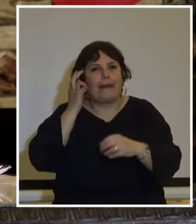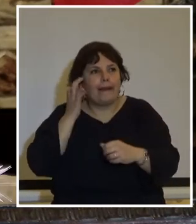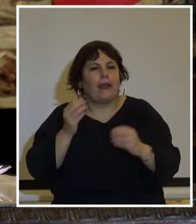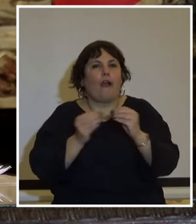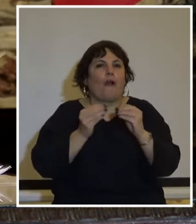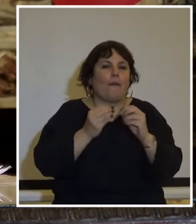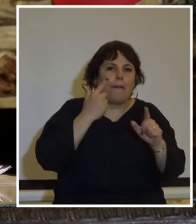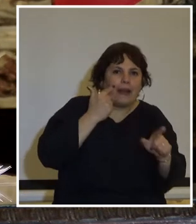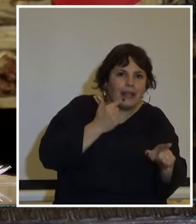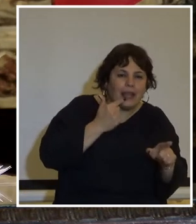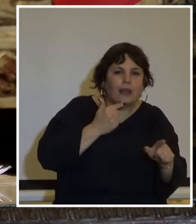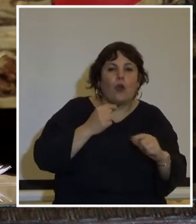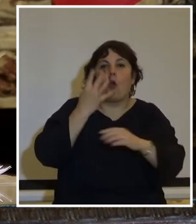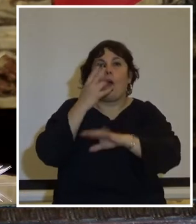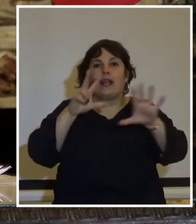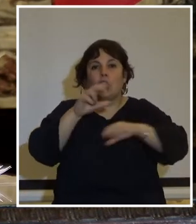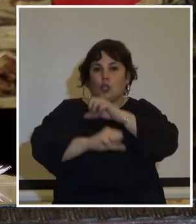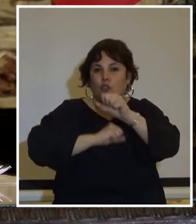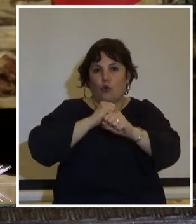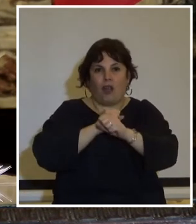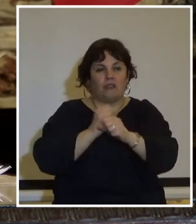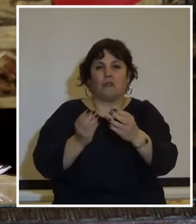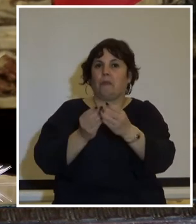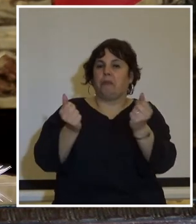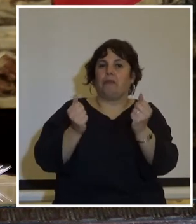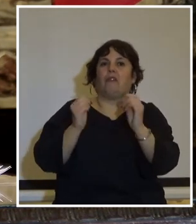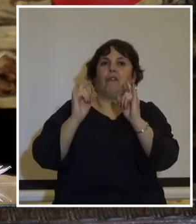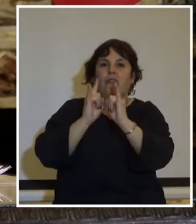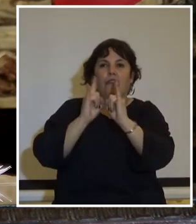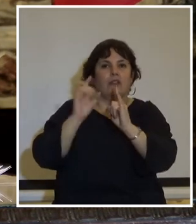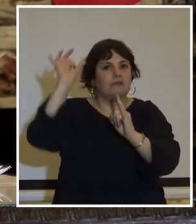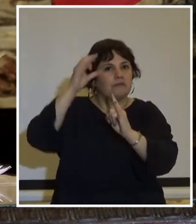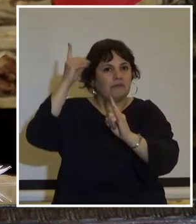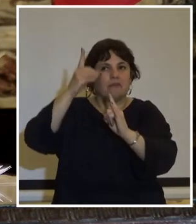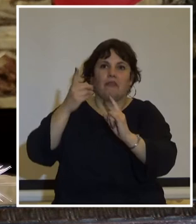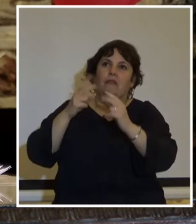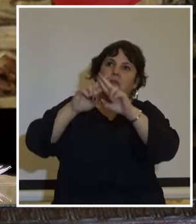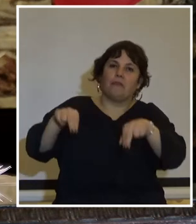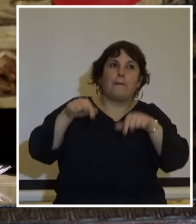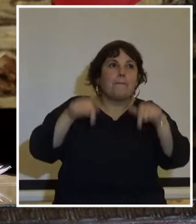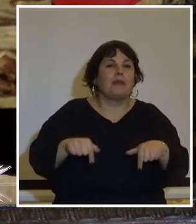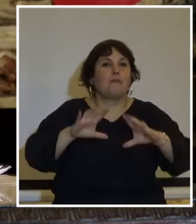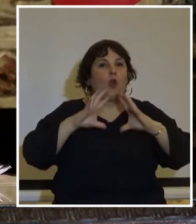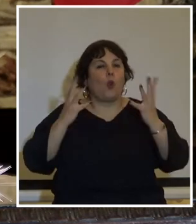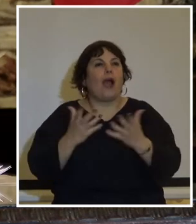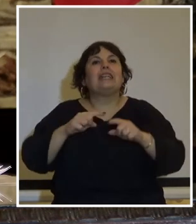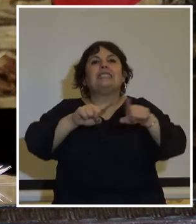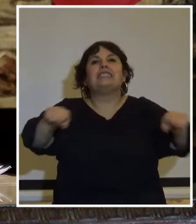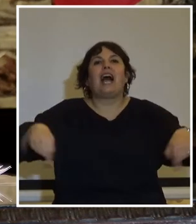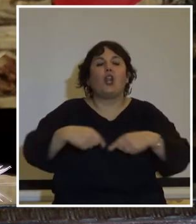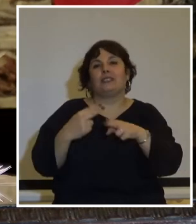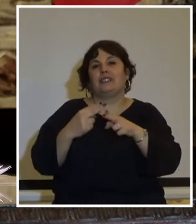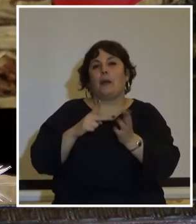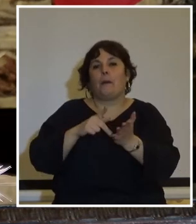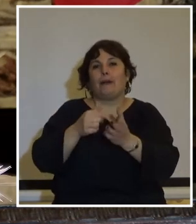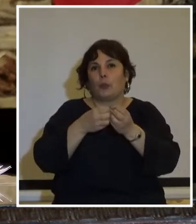compañeros que a 48 años de la disolución de las cámaras parlamentarias en este mismo lugar el salón de los pasos perdidos